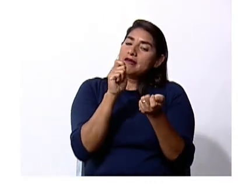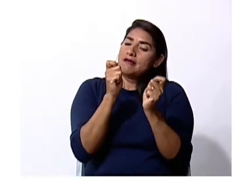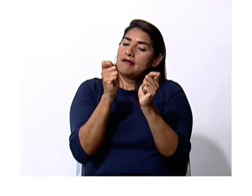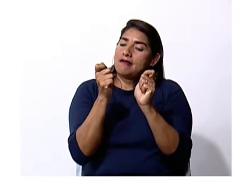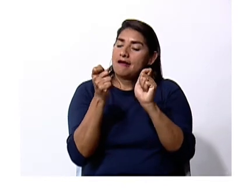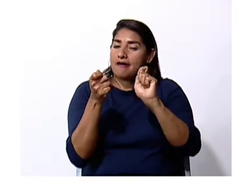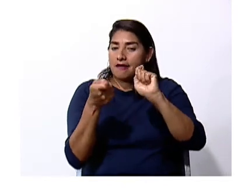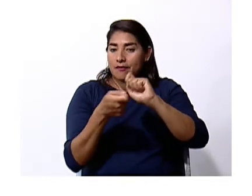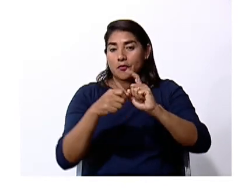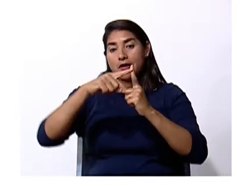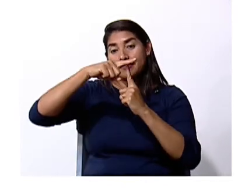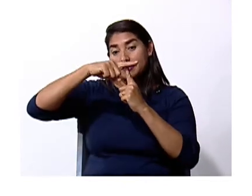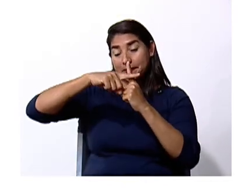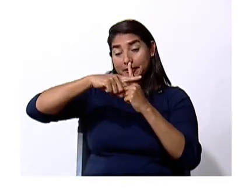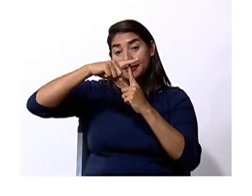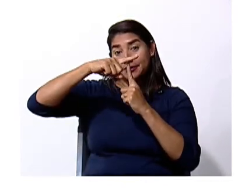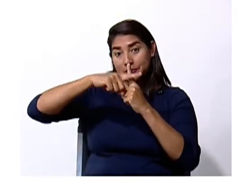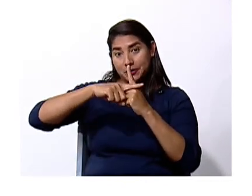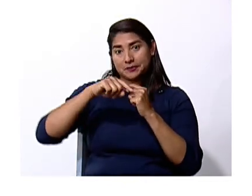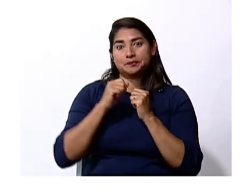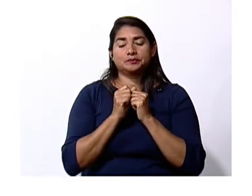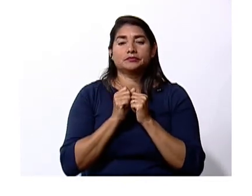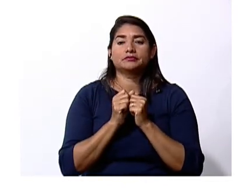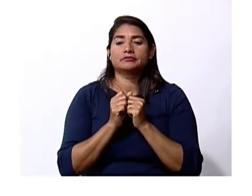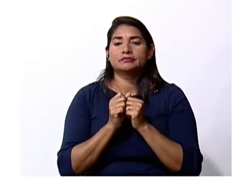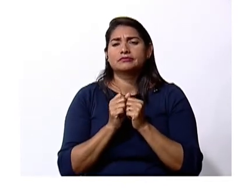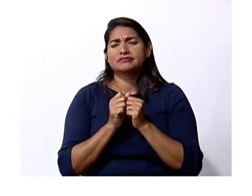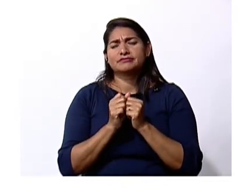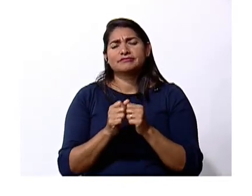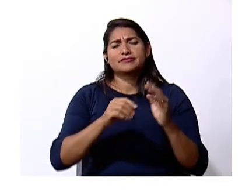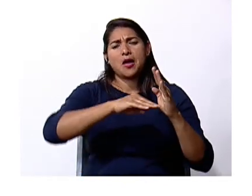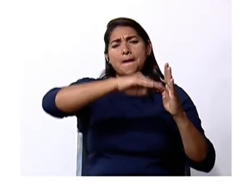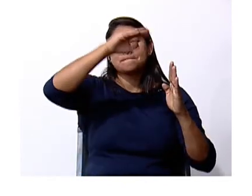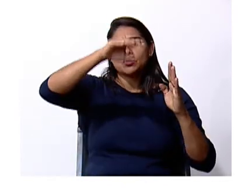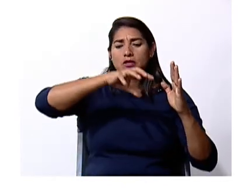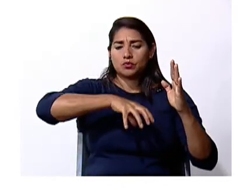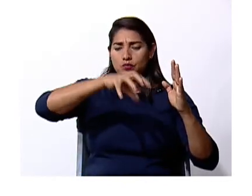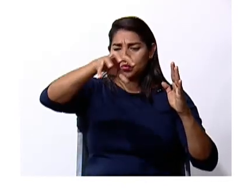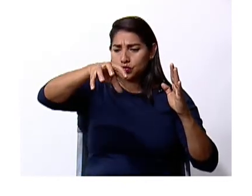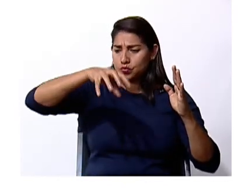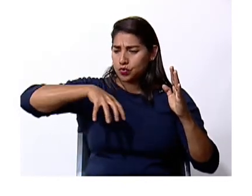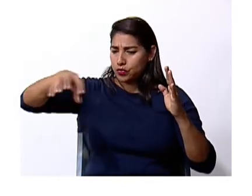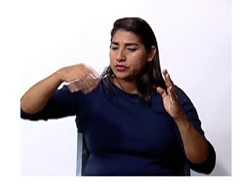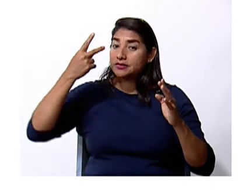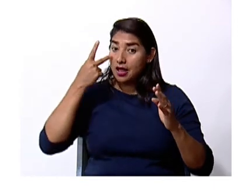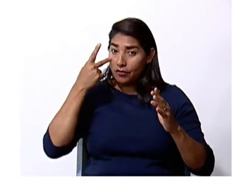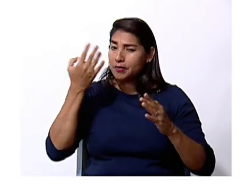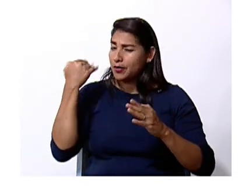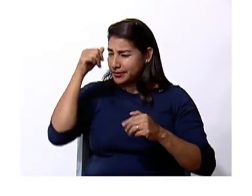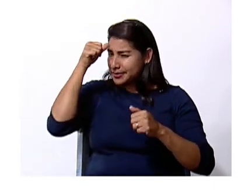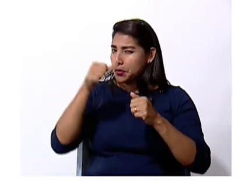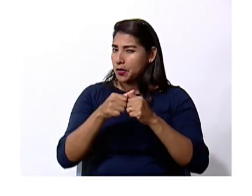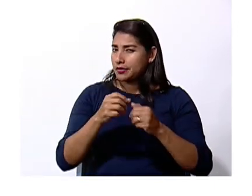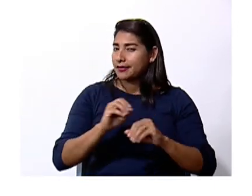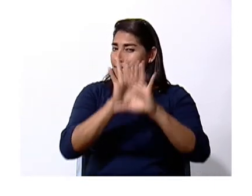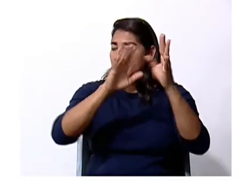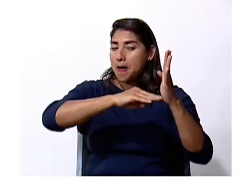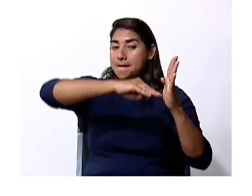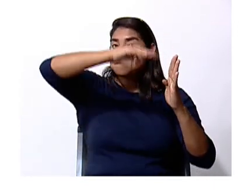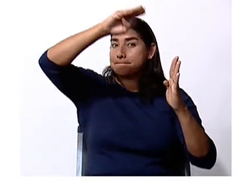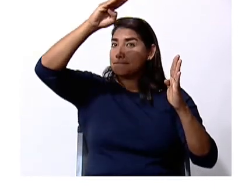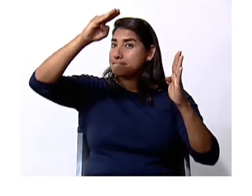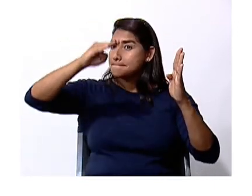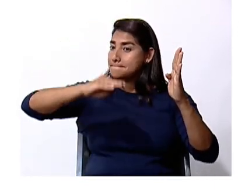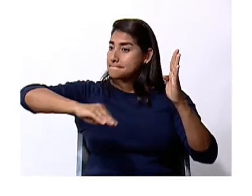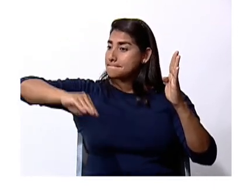muchas ocasiones la temperatura posición de las montañas yo creo que ya te quedó clarísimo como las montañas tienen